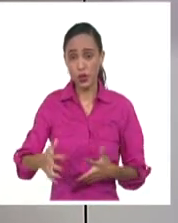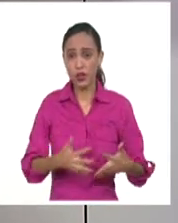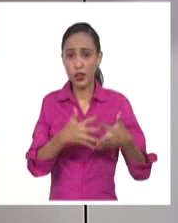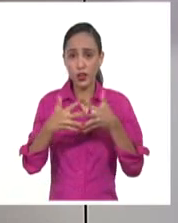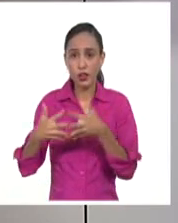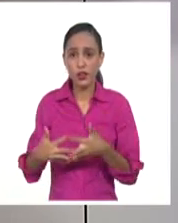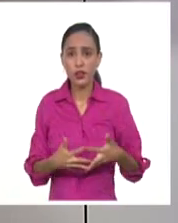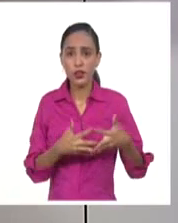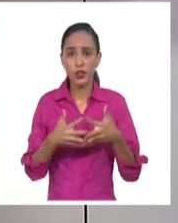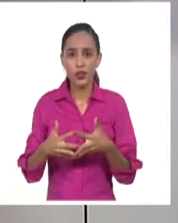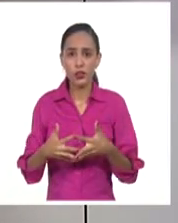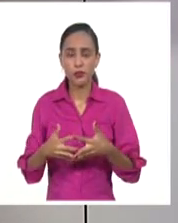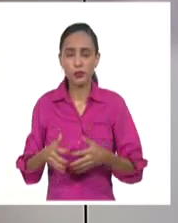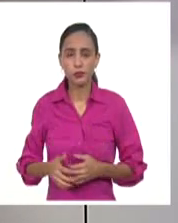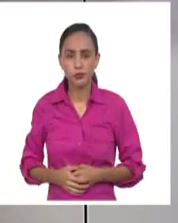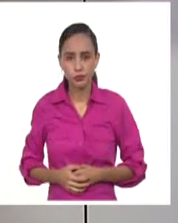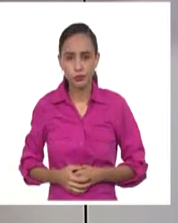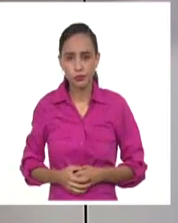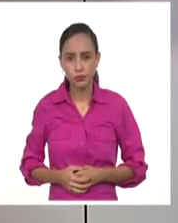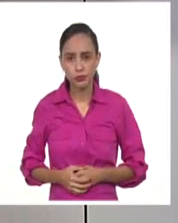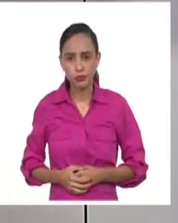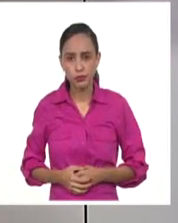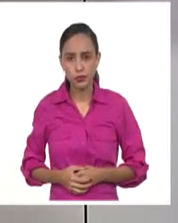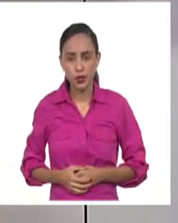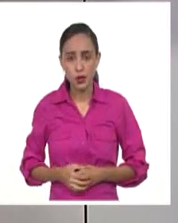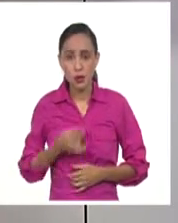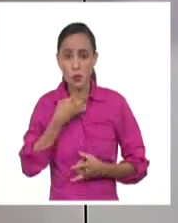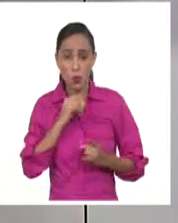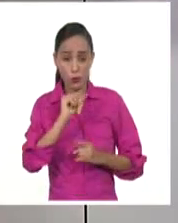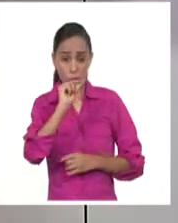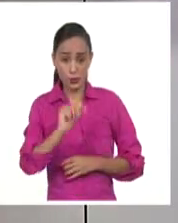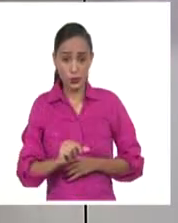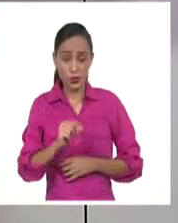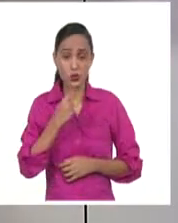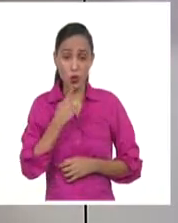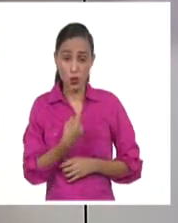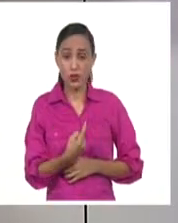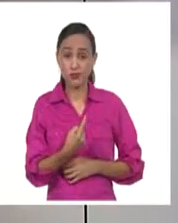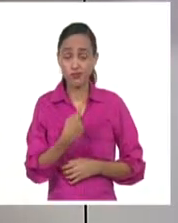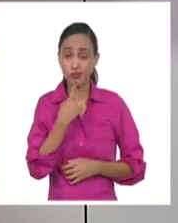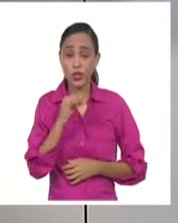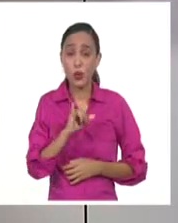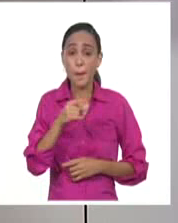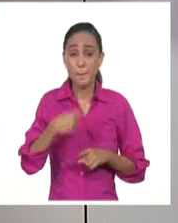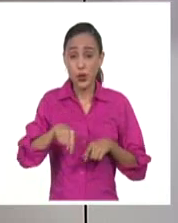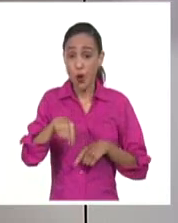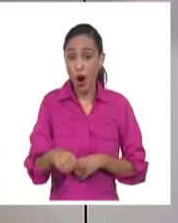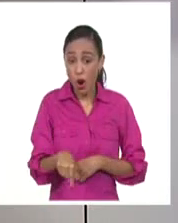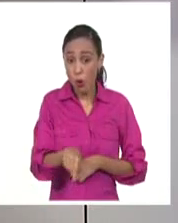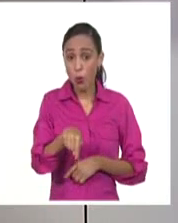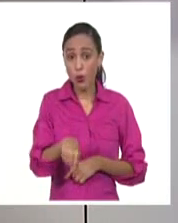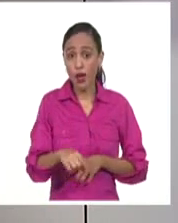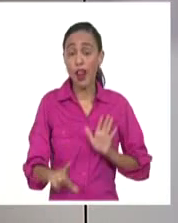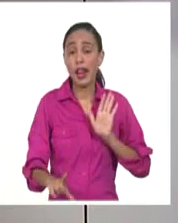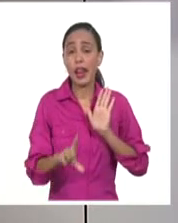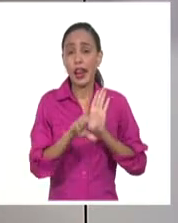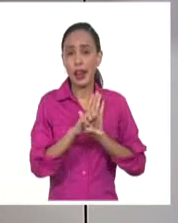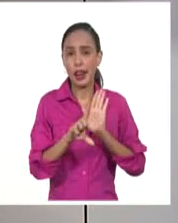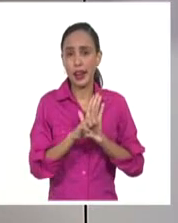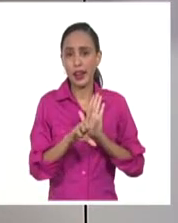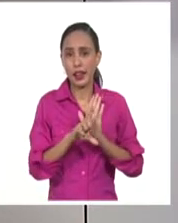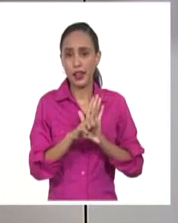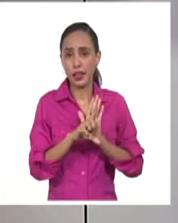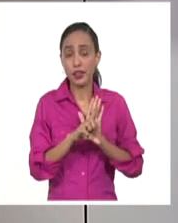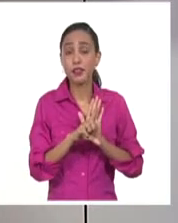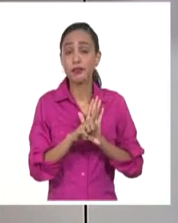Mississippi conmovieron a la opinión pública. Pero solo ahora, solo ahora llega la ley que bautizaron en honor a Emmett